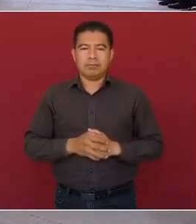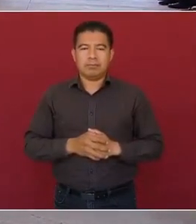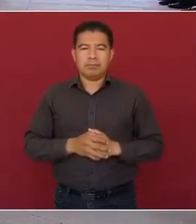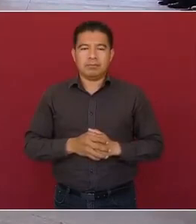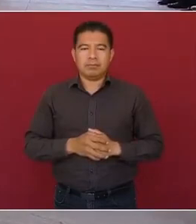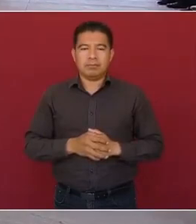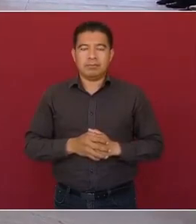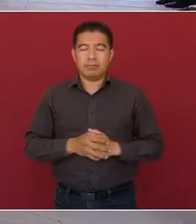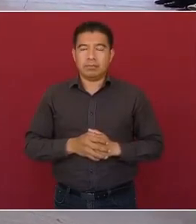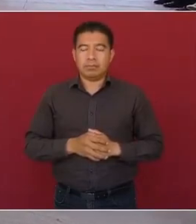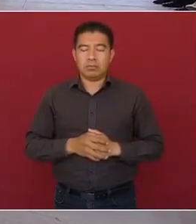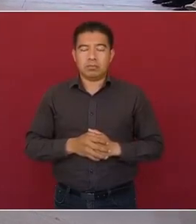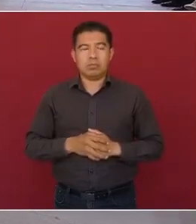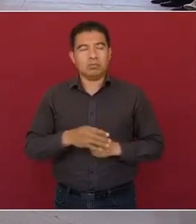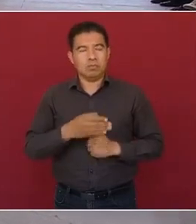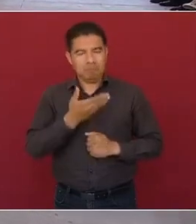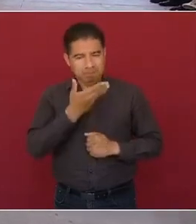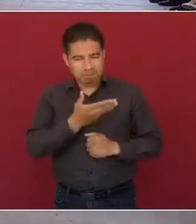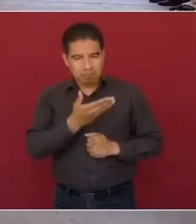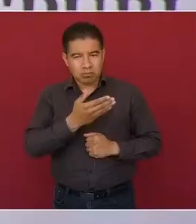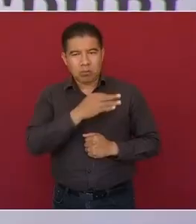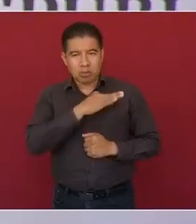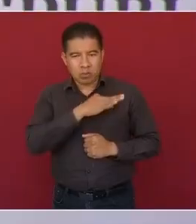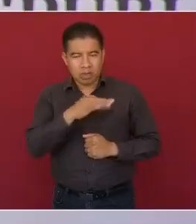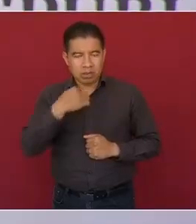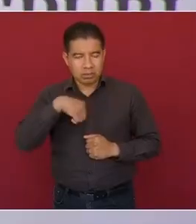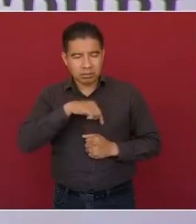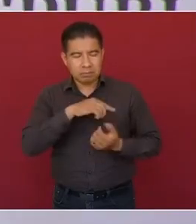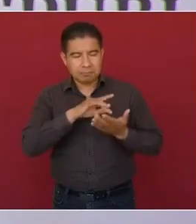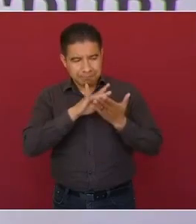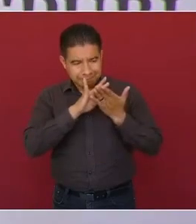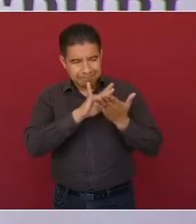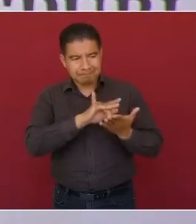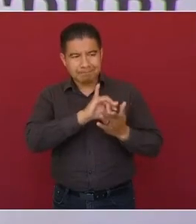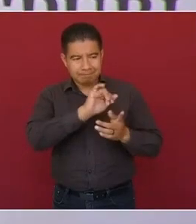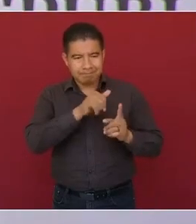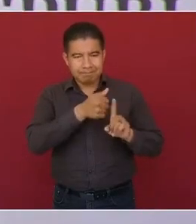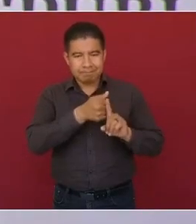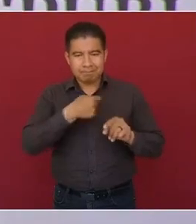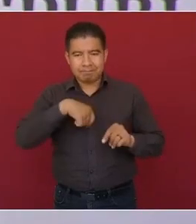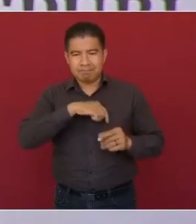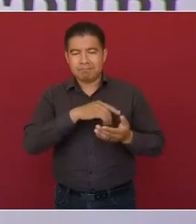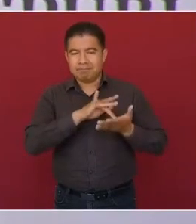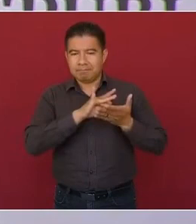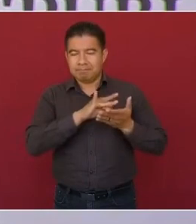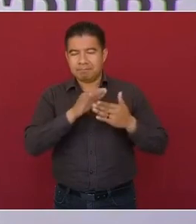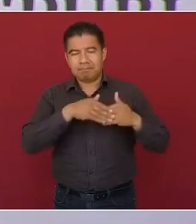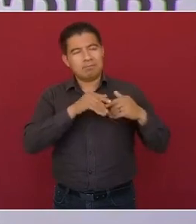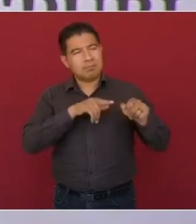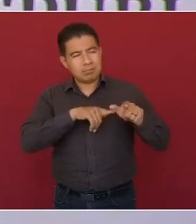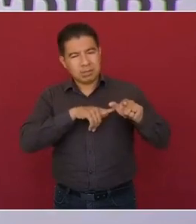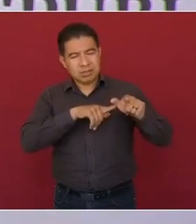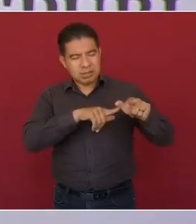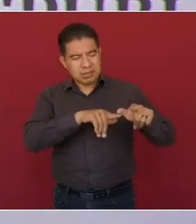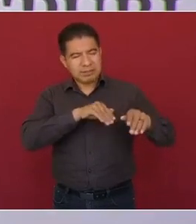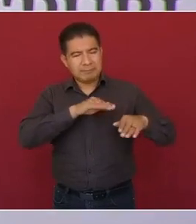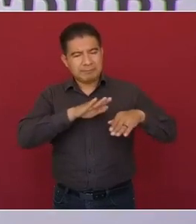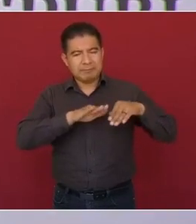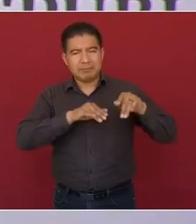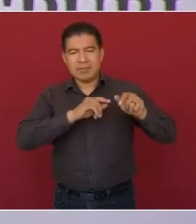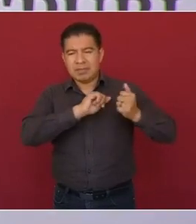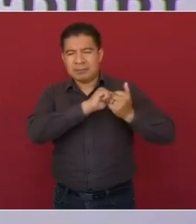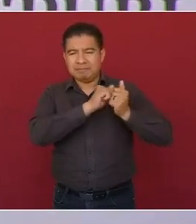Puede usted contar con Tabasco y millones de mexicanos para continuar el camino de la transformación